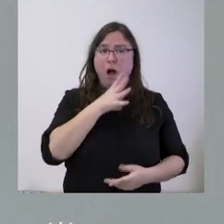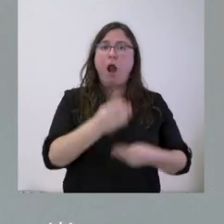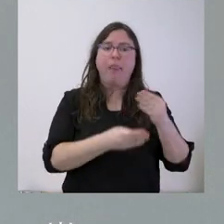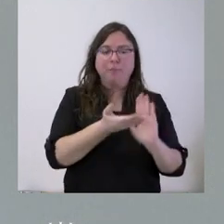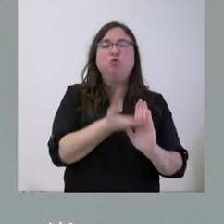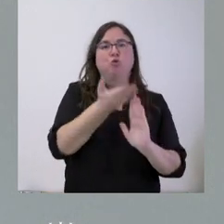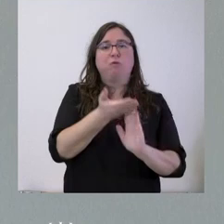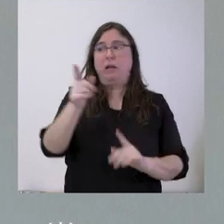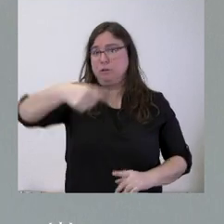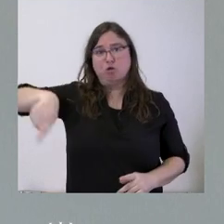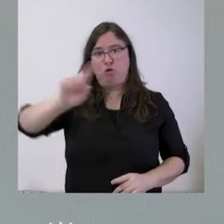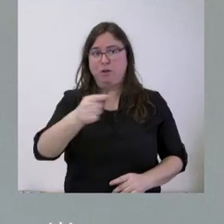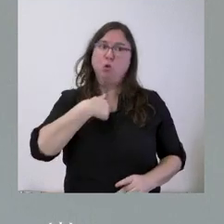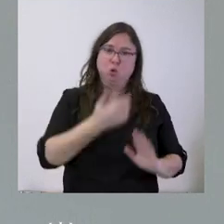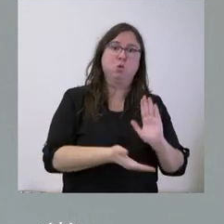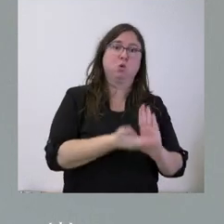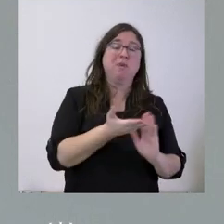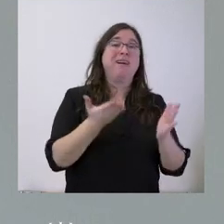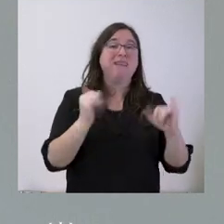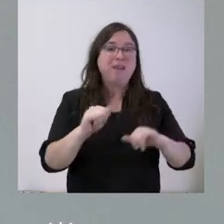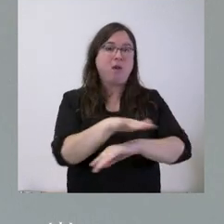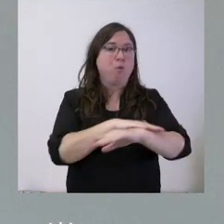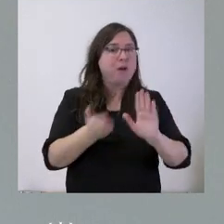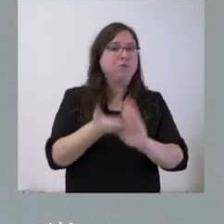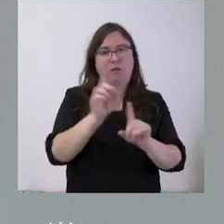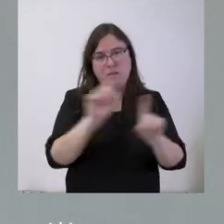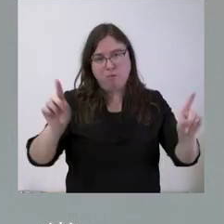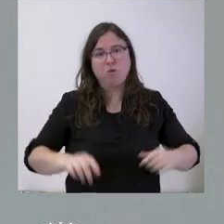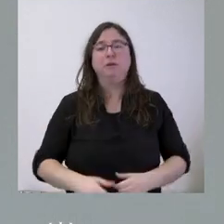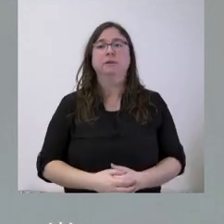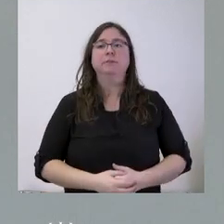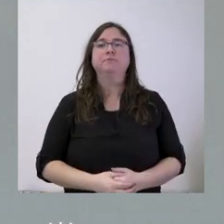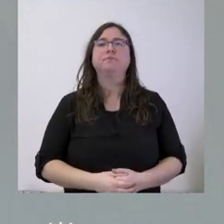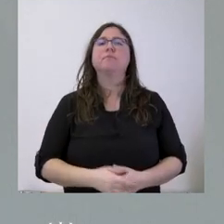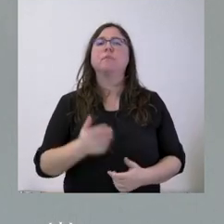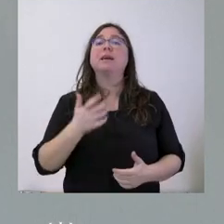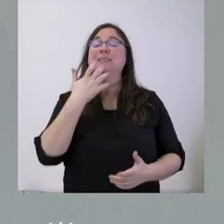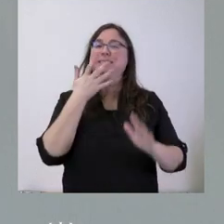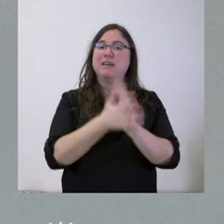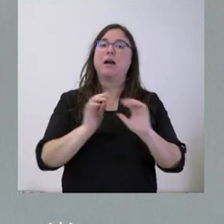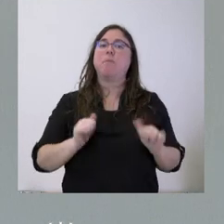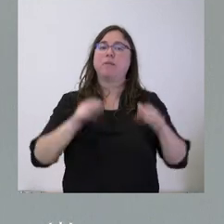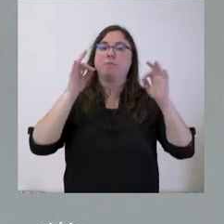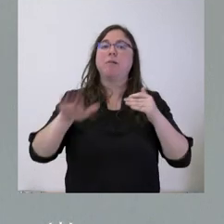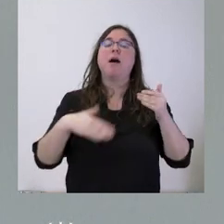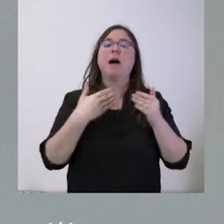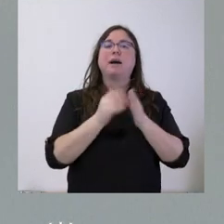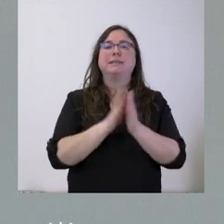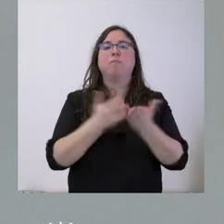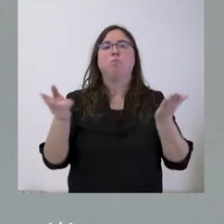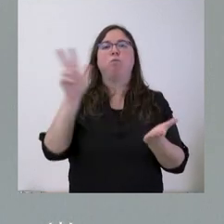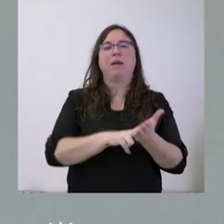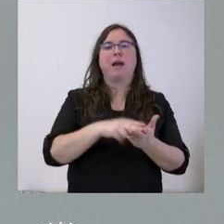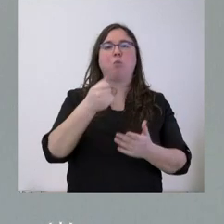subida. No todas lo están haciendo y ni siquiera el Gobierno todavía lo ha hecho. ¿Eso entraría en vigor cuando se publique en el bocín? ¿No habría que esperar a